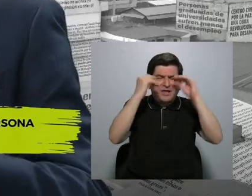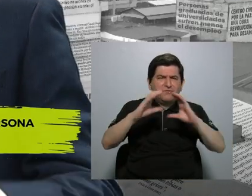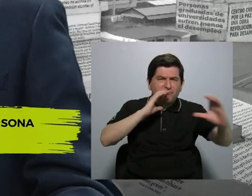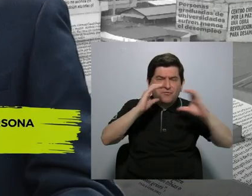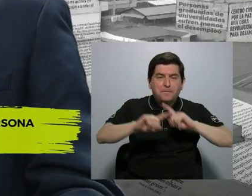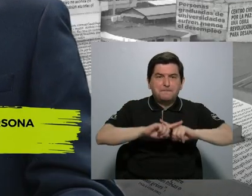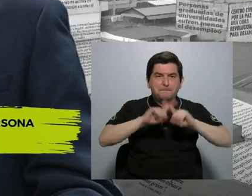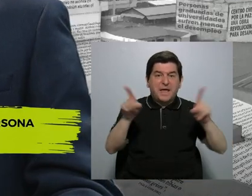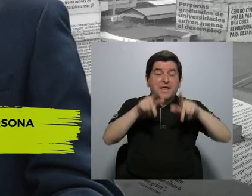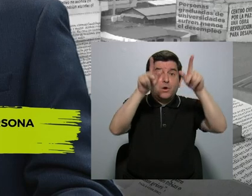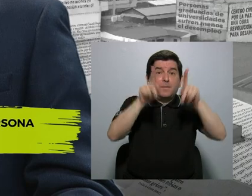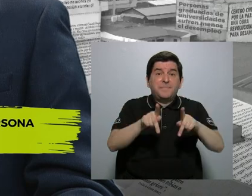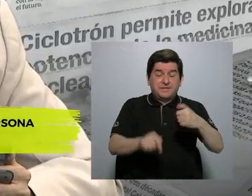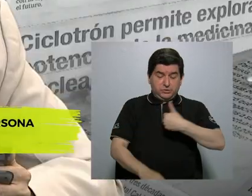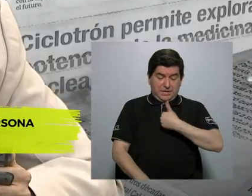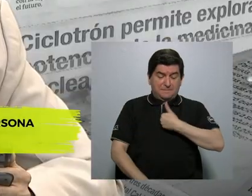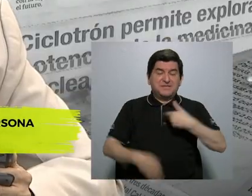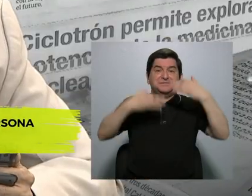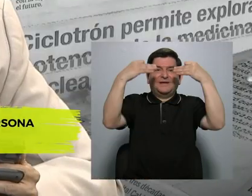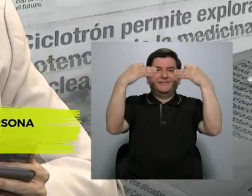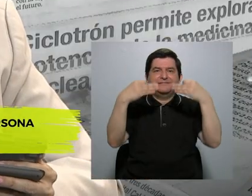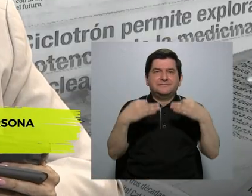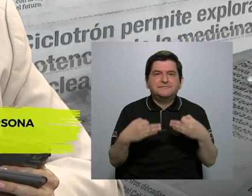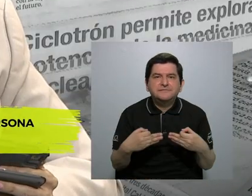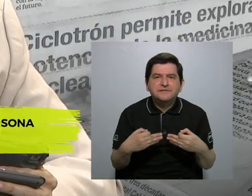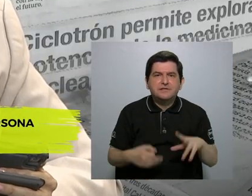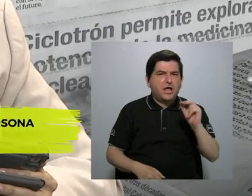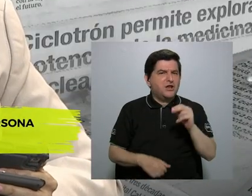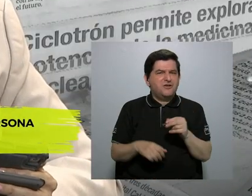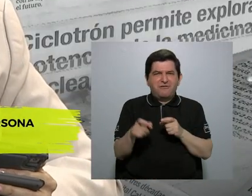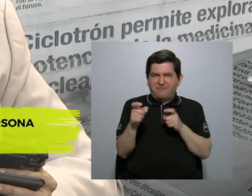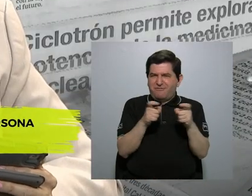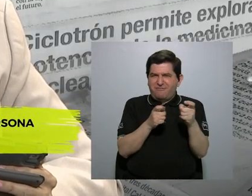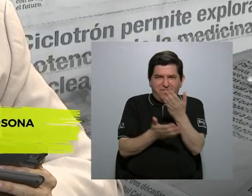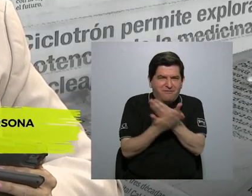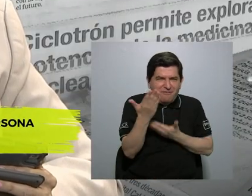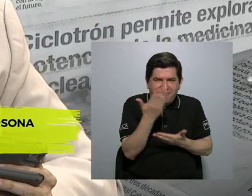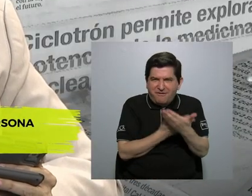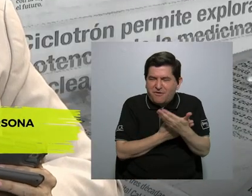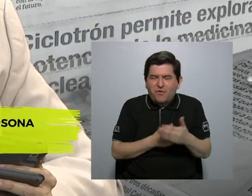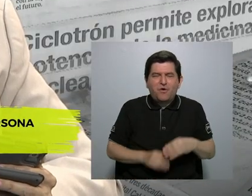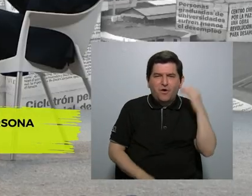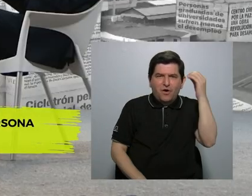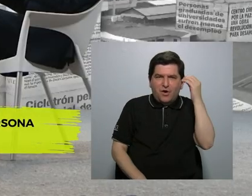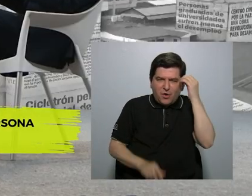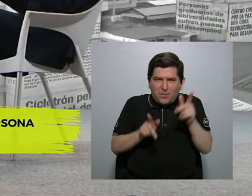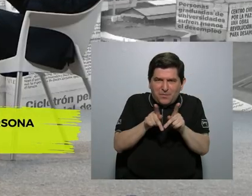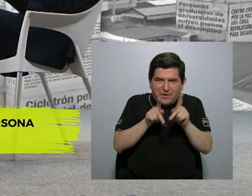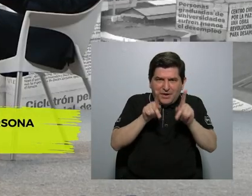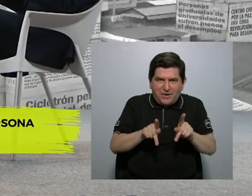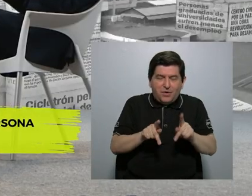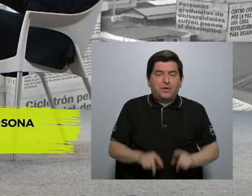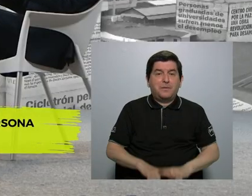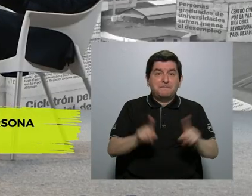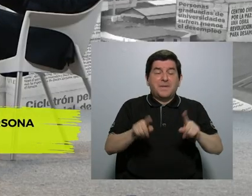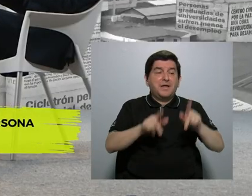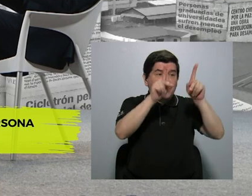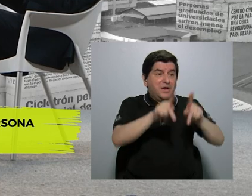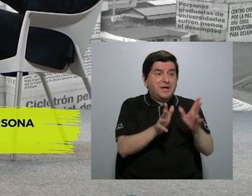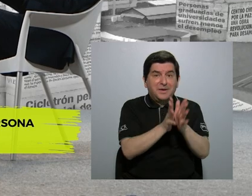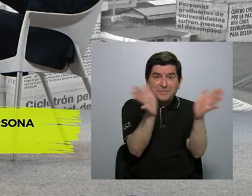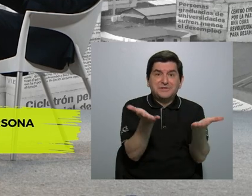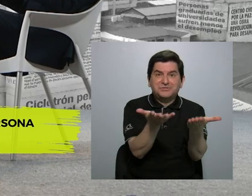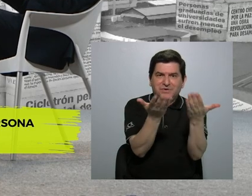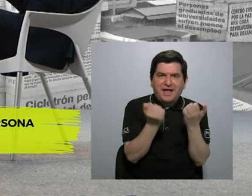pero para que la persona tome decisiones, no manipular las decisiones de las personas. En cambio, la figura pública muchas veces quiere